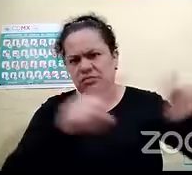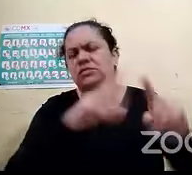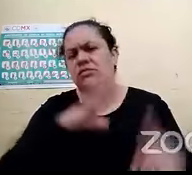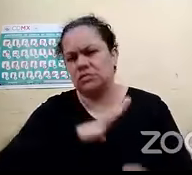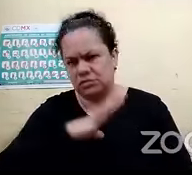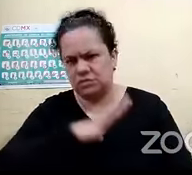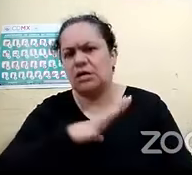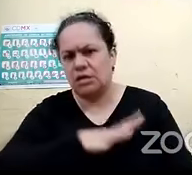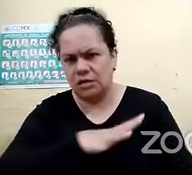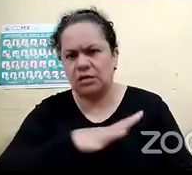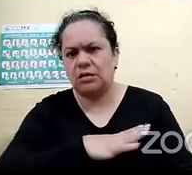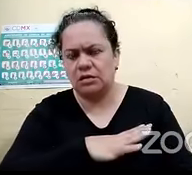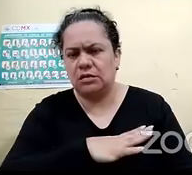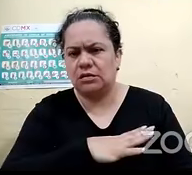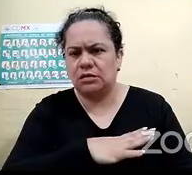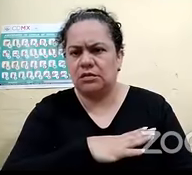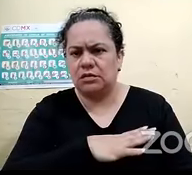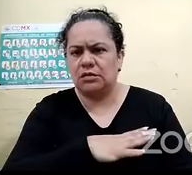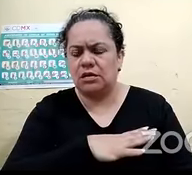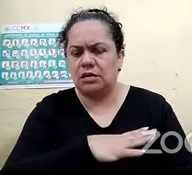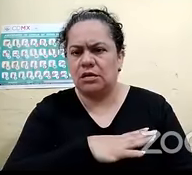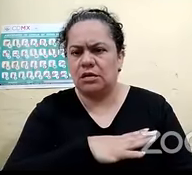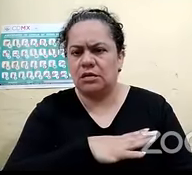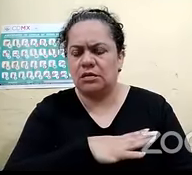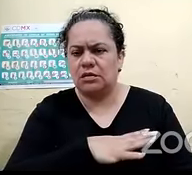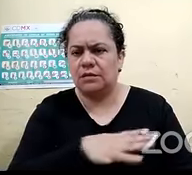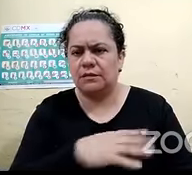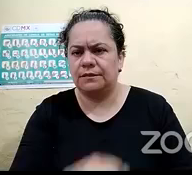está señalada con guía podotáctil